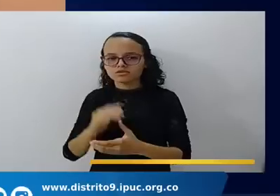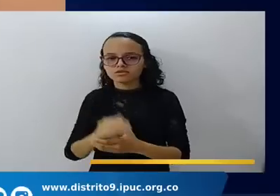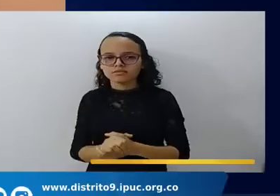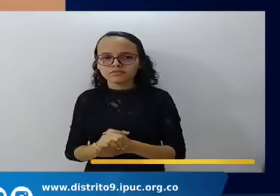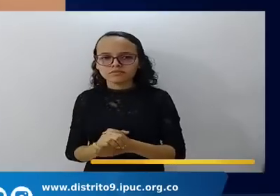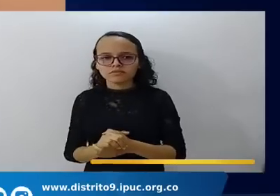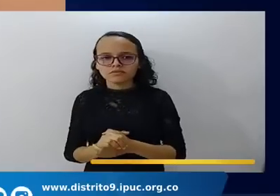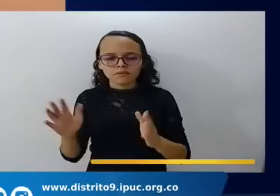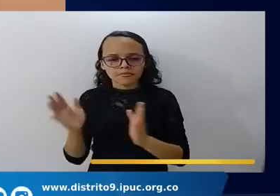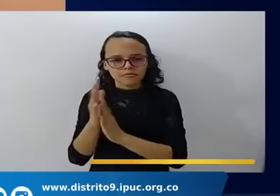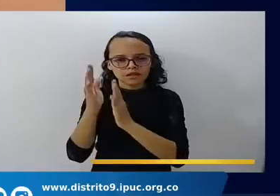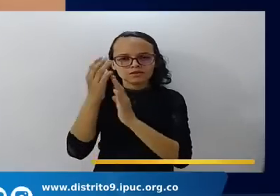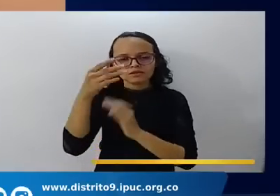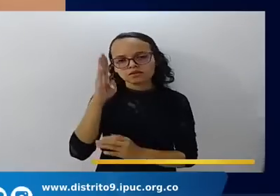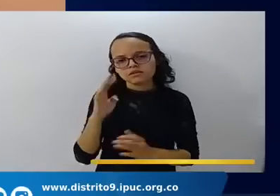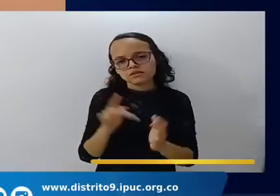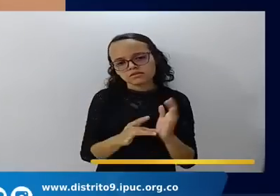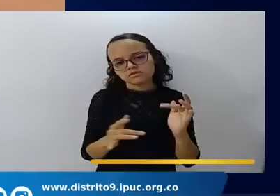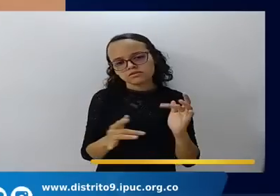alabanzas a Jesús.